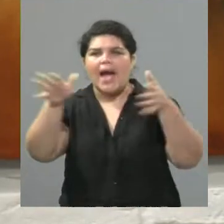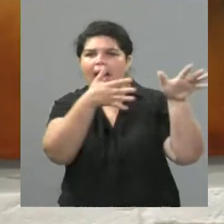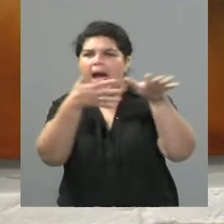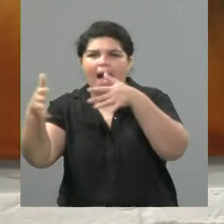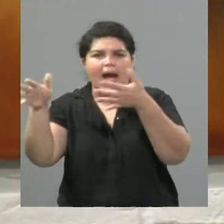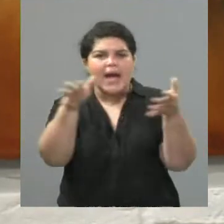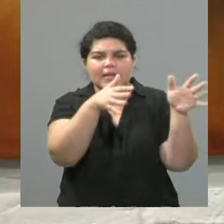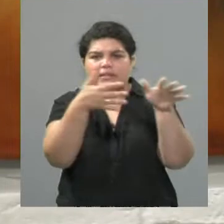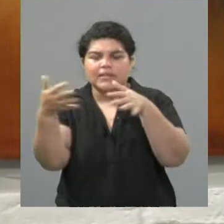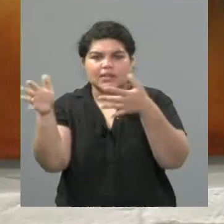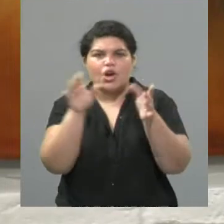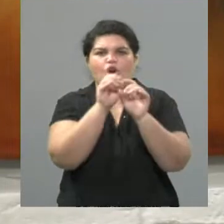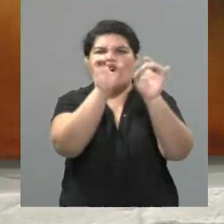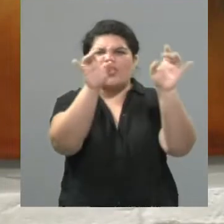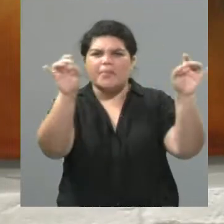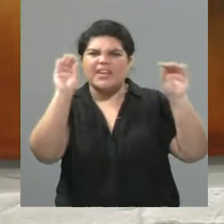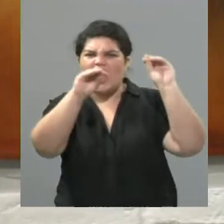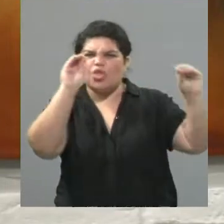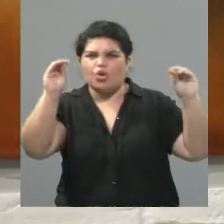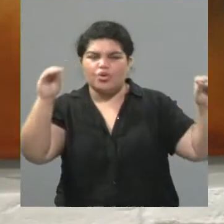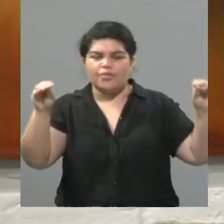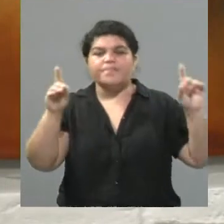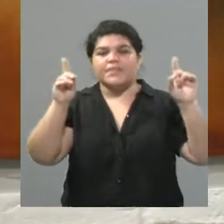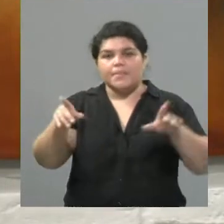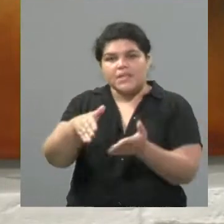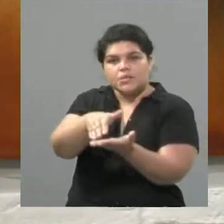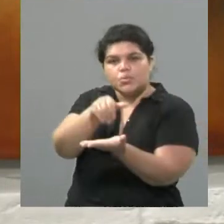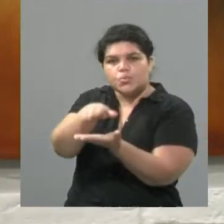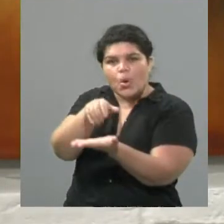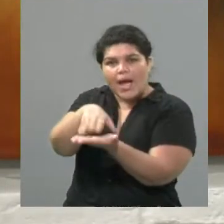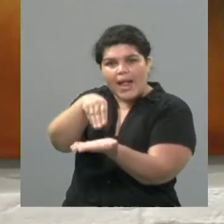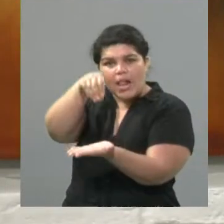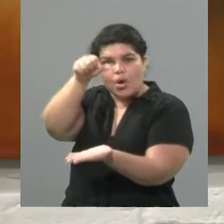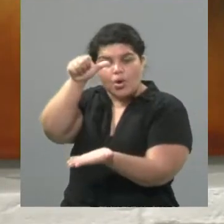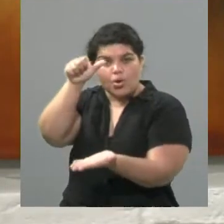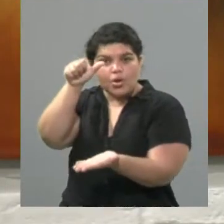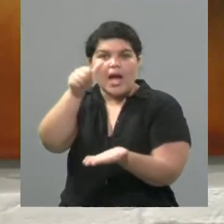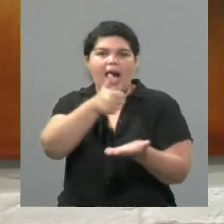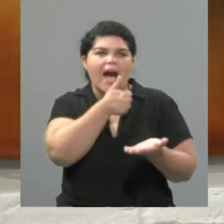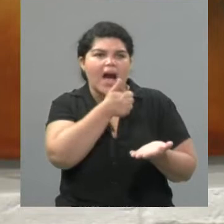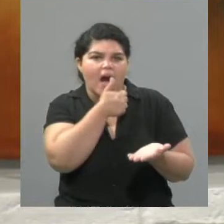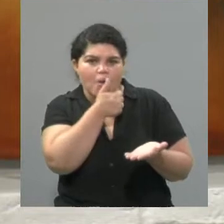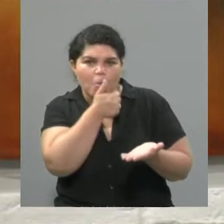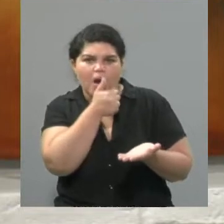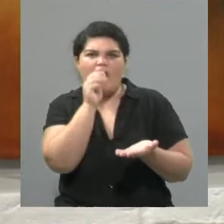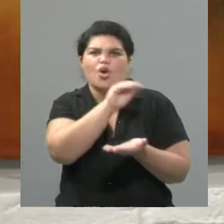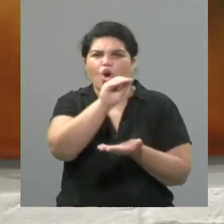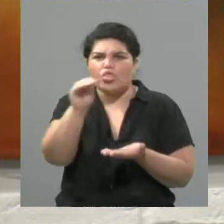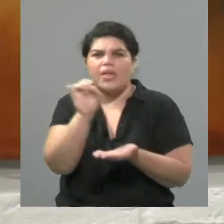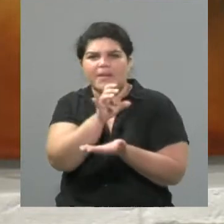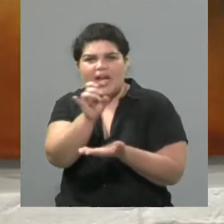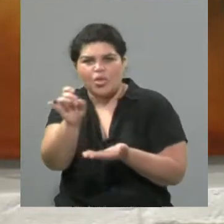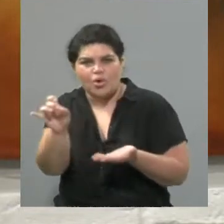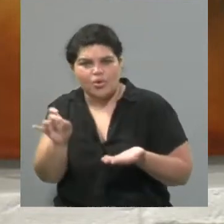Tenemos mucho de la contaminación de nuestro suelo, de nuestra agua, que es sumamente importante, no solamente de